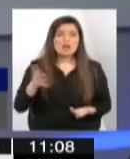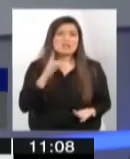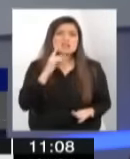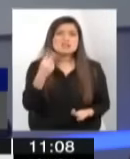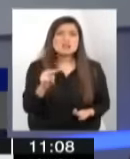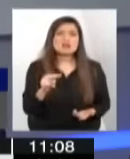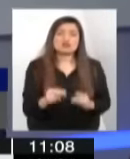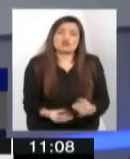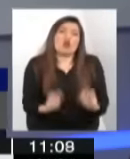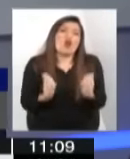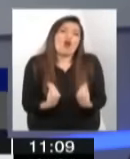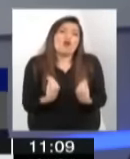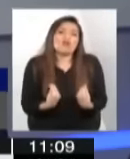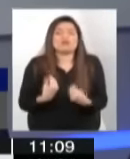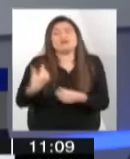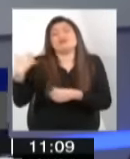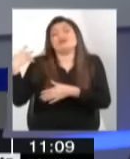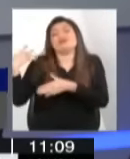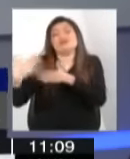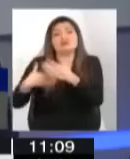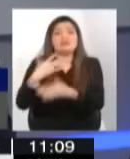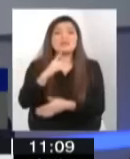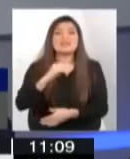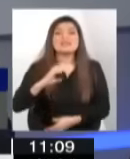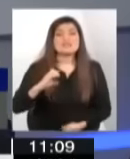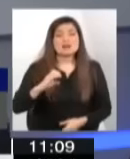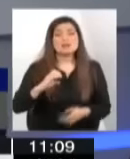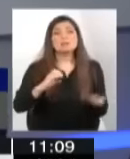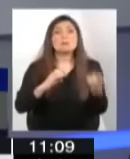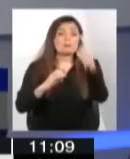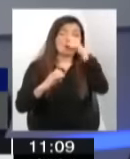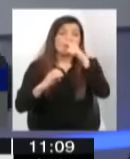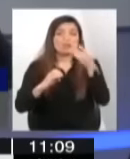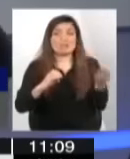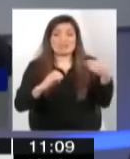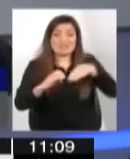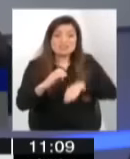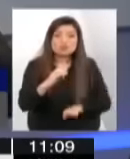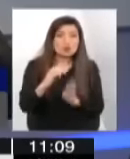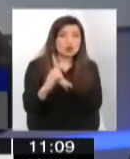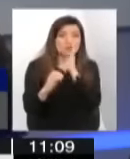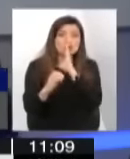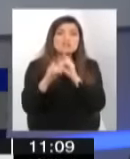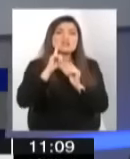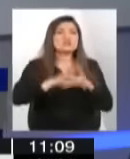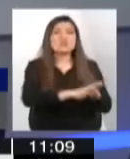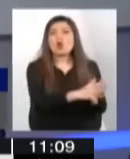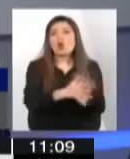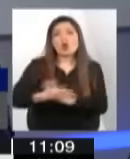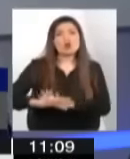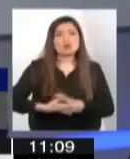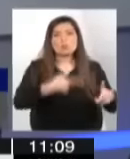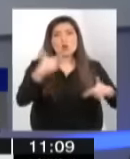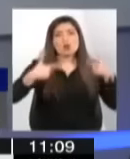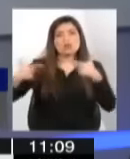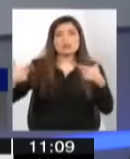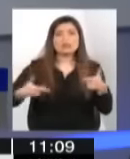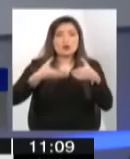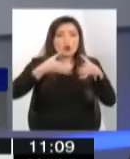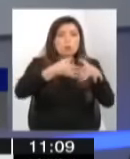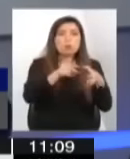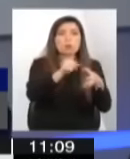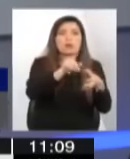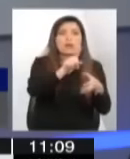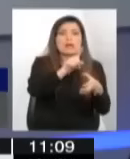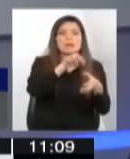Eternamente ha sido la democracia cristiana, pero detrás de eso también están todos los partidos políticos, porque eso se chorrea hacia abajo con el Partido Socialista en una región,